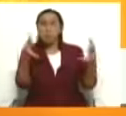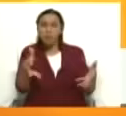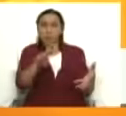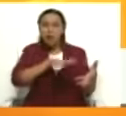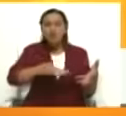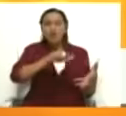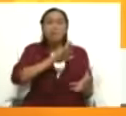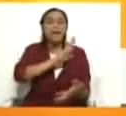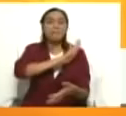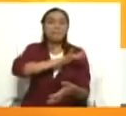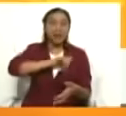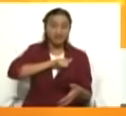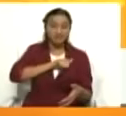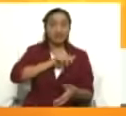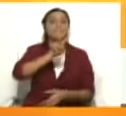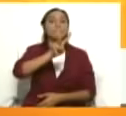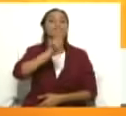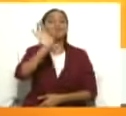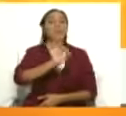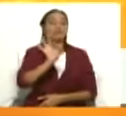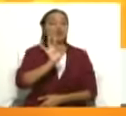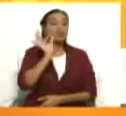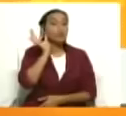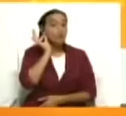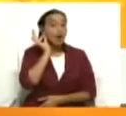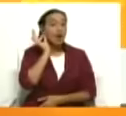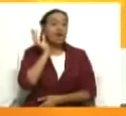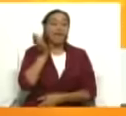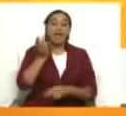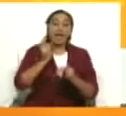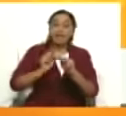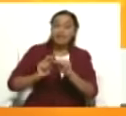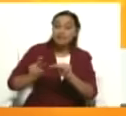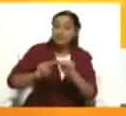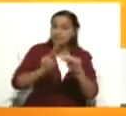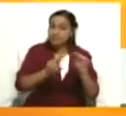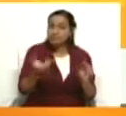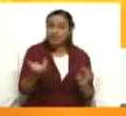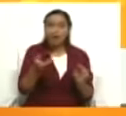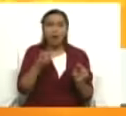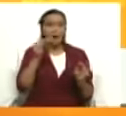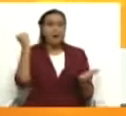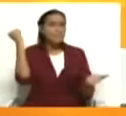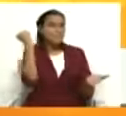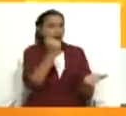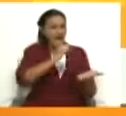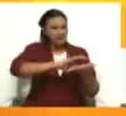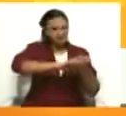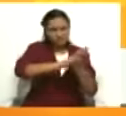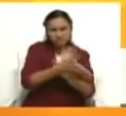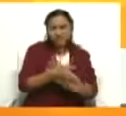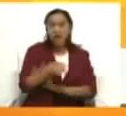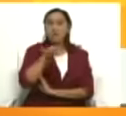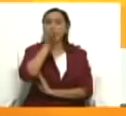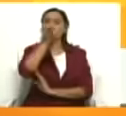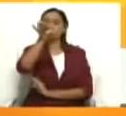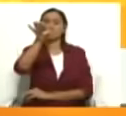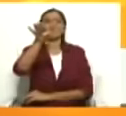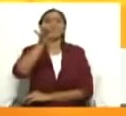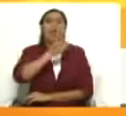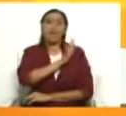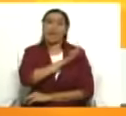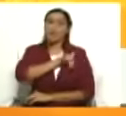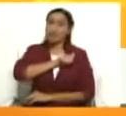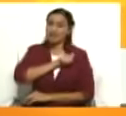niñas, el 20% son mujeres, asesinan el futuro de Palestina frente a la mirada cómplice de estos